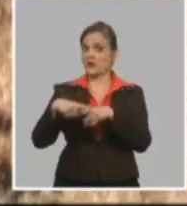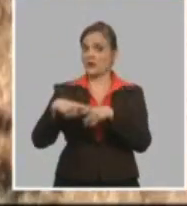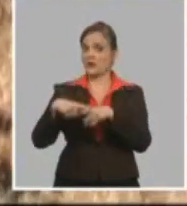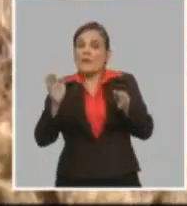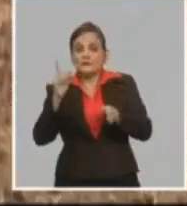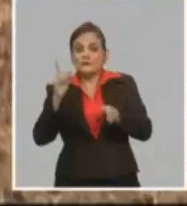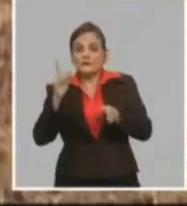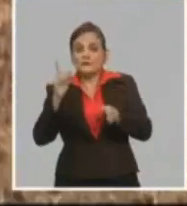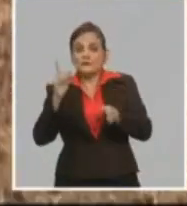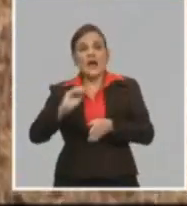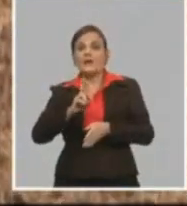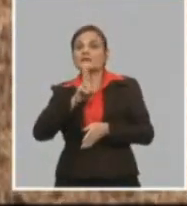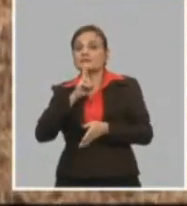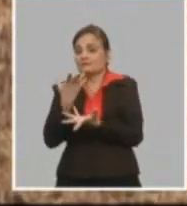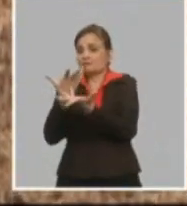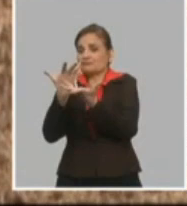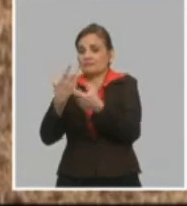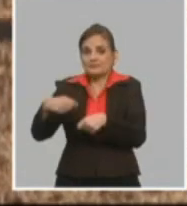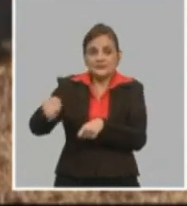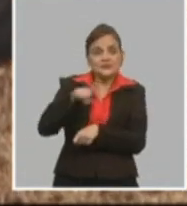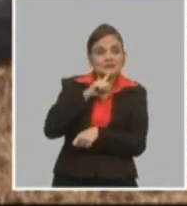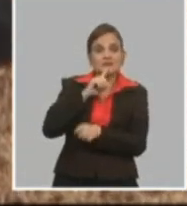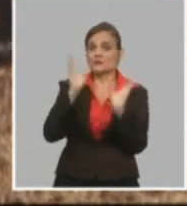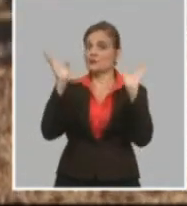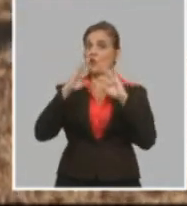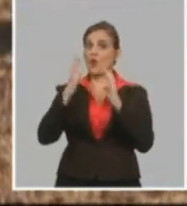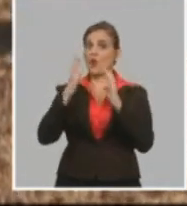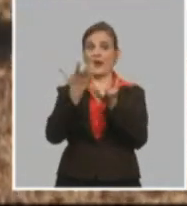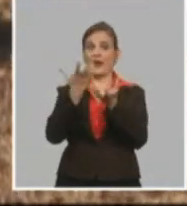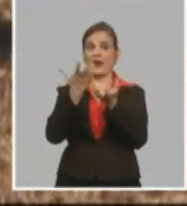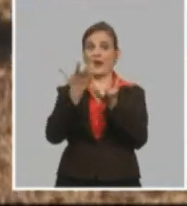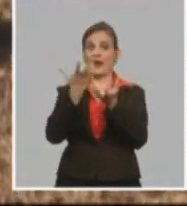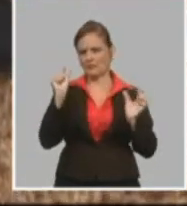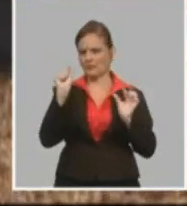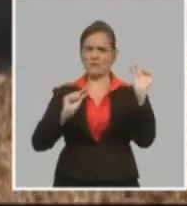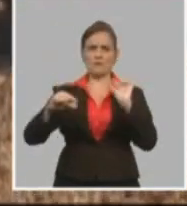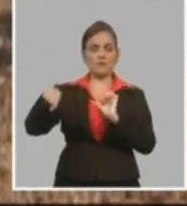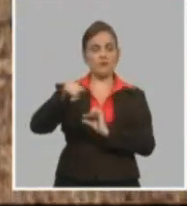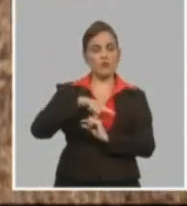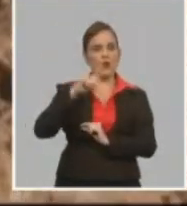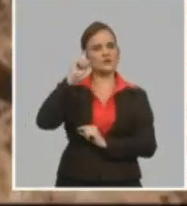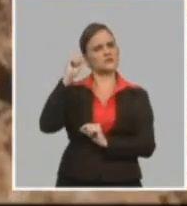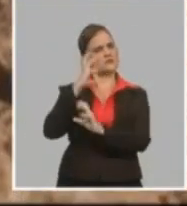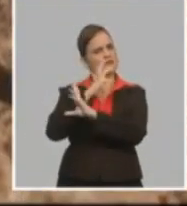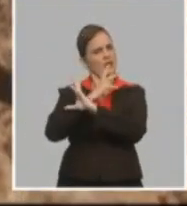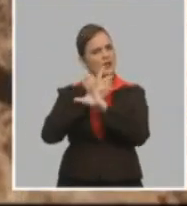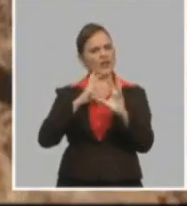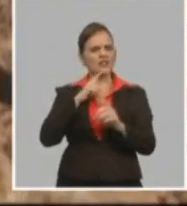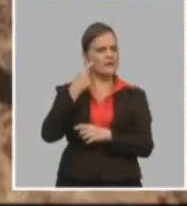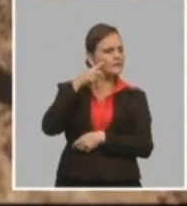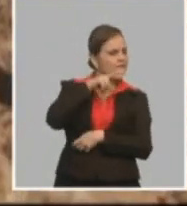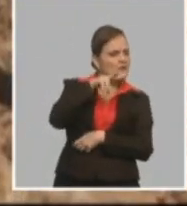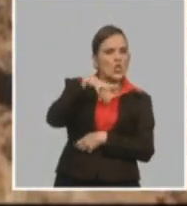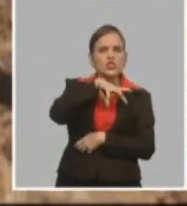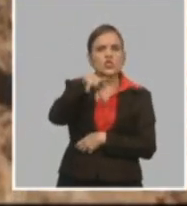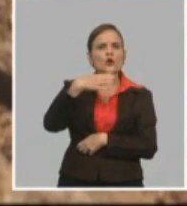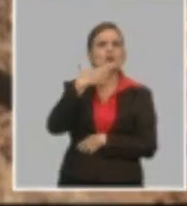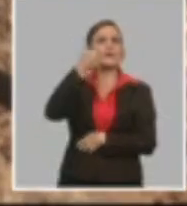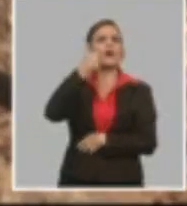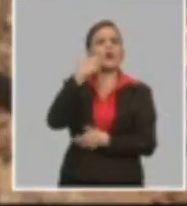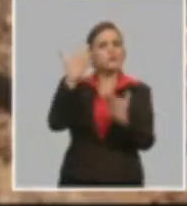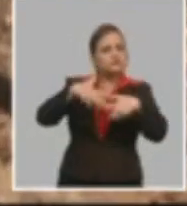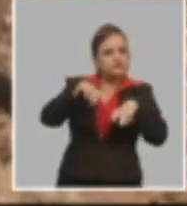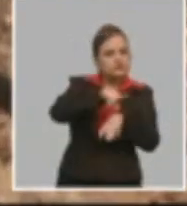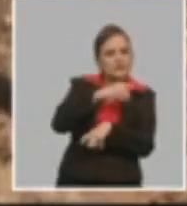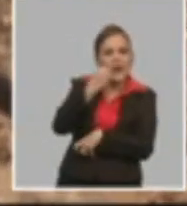periodo seco, donde tenemos entonces con inteligencia usar los mejores lugares donde tenemos de riego, utilizar los lugares